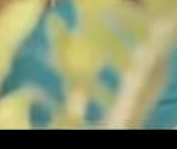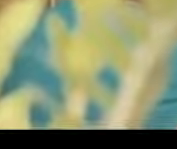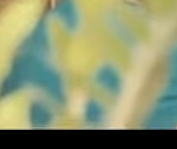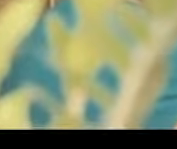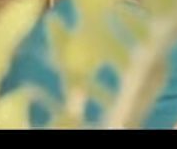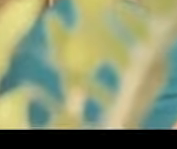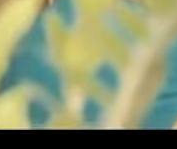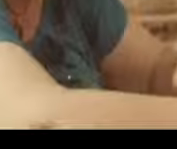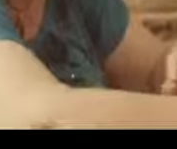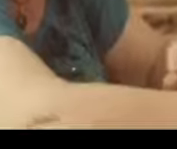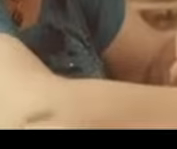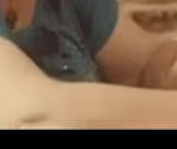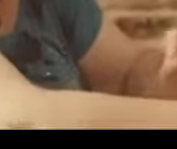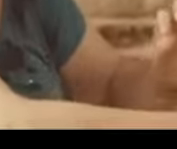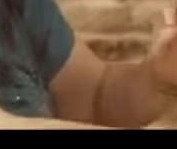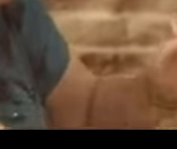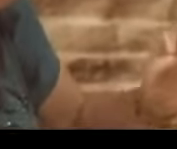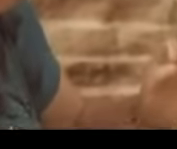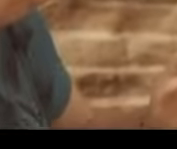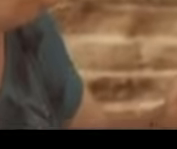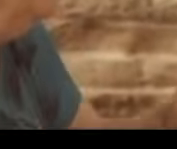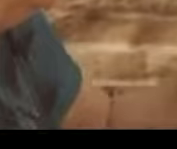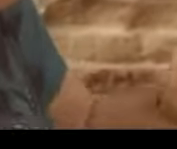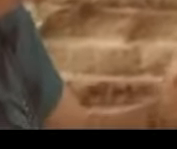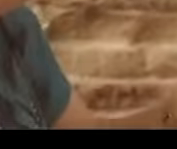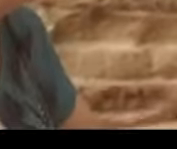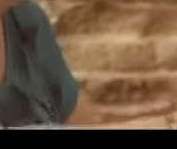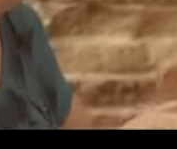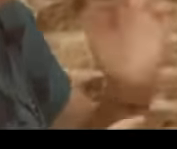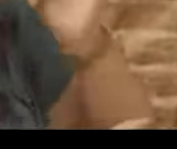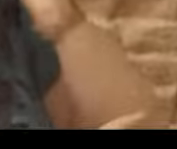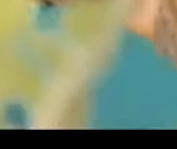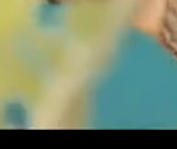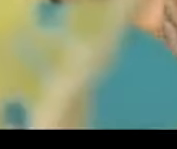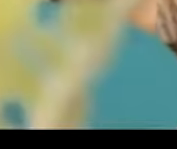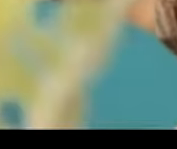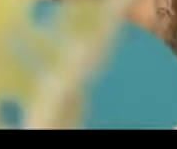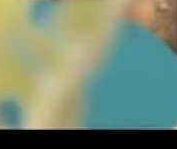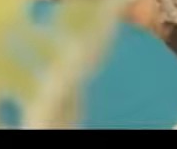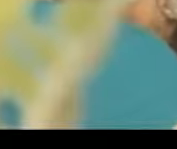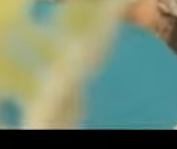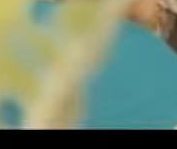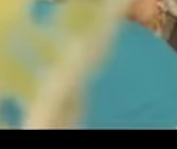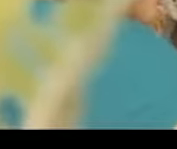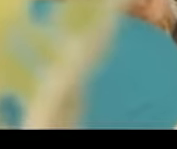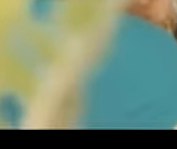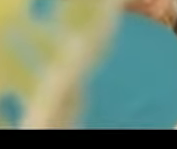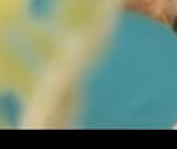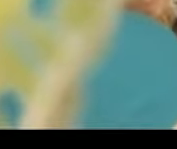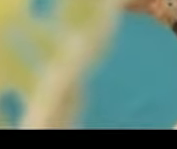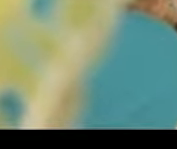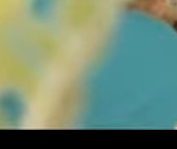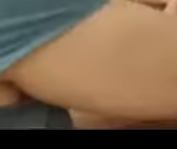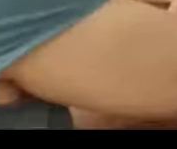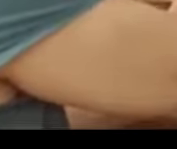he sentido sensaciones que no conocía por ejemplo con karma perdonad esta es la versión una versión ya más complicada más larga después